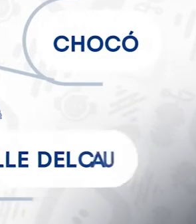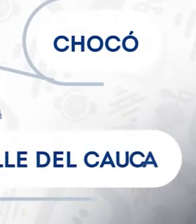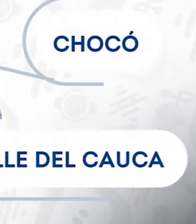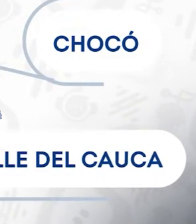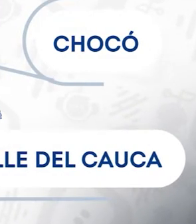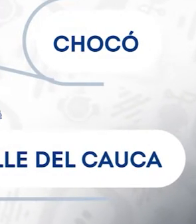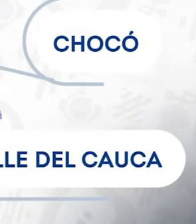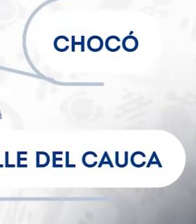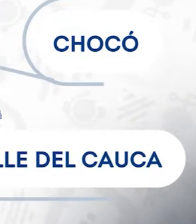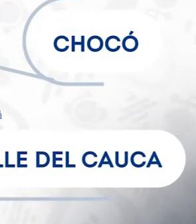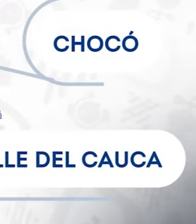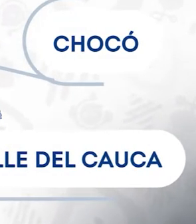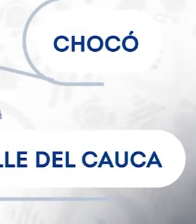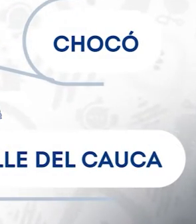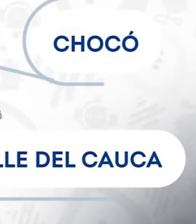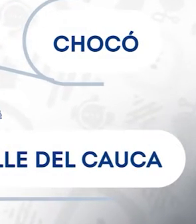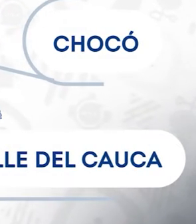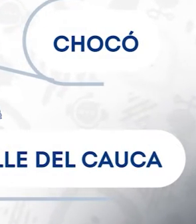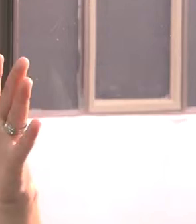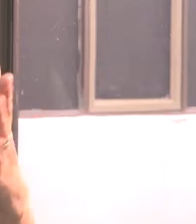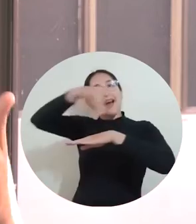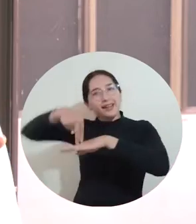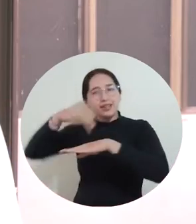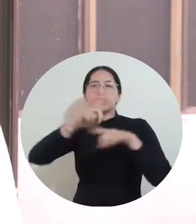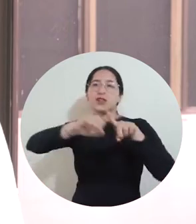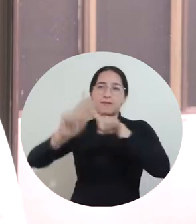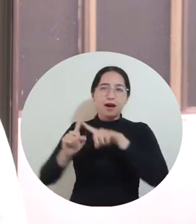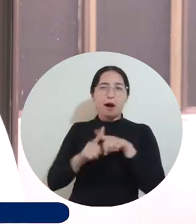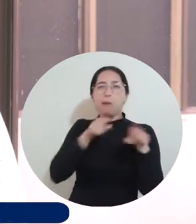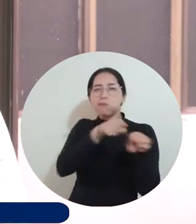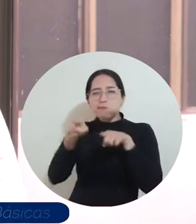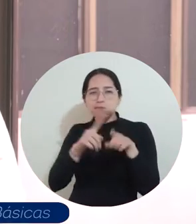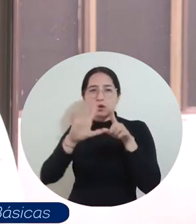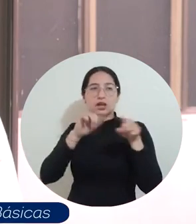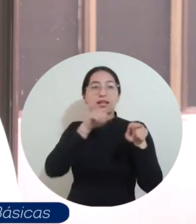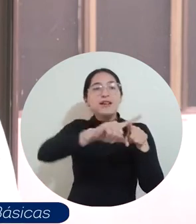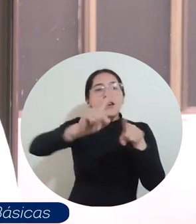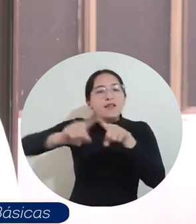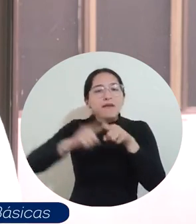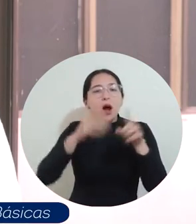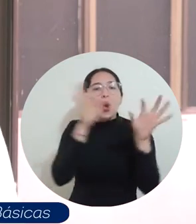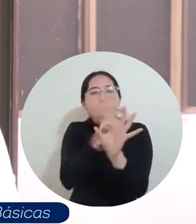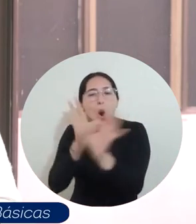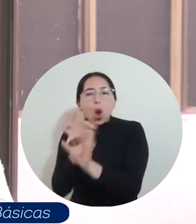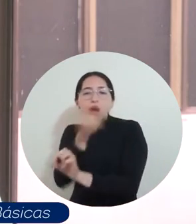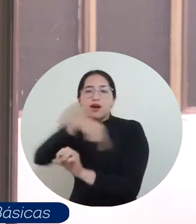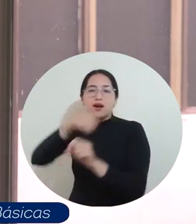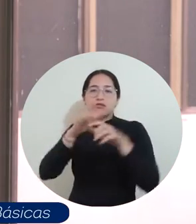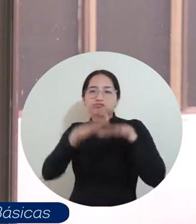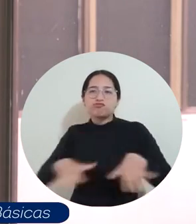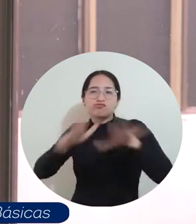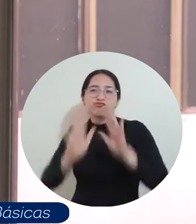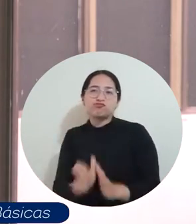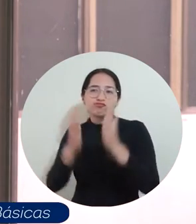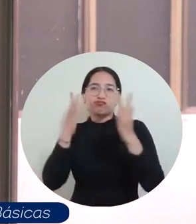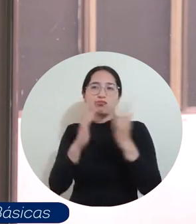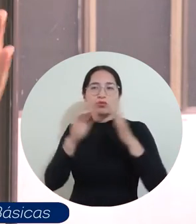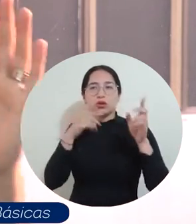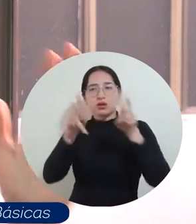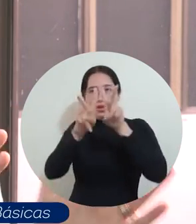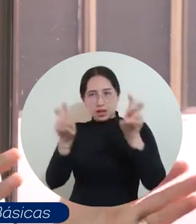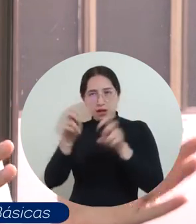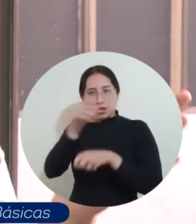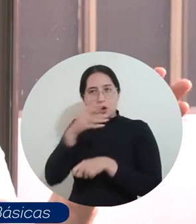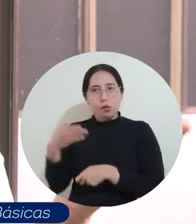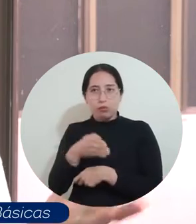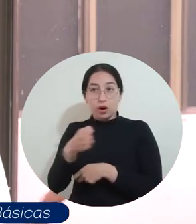Antioquia, Chocó, Valle del Cauca y Nariño. Esos acuerdos de pesca son unos documentos, nosotros desde la universidad